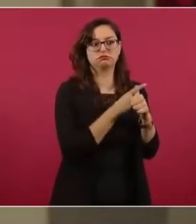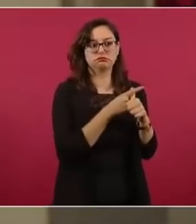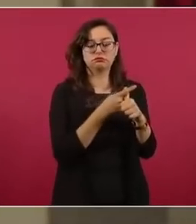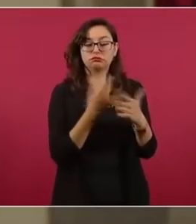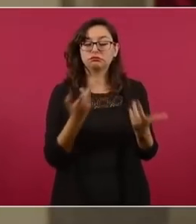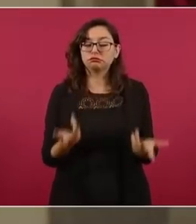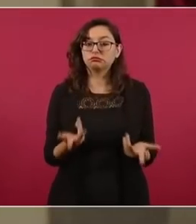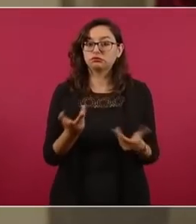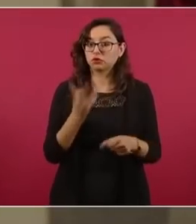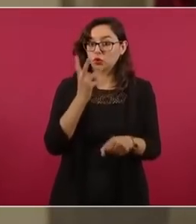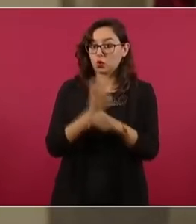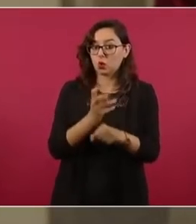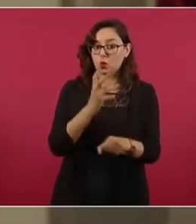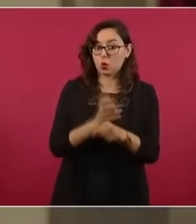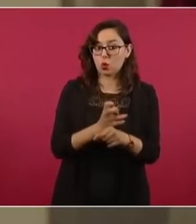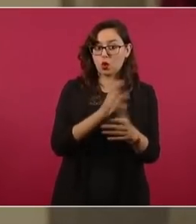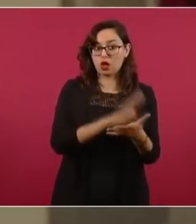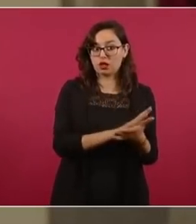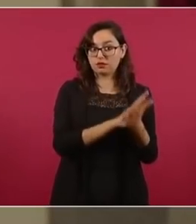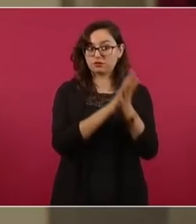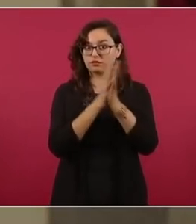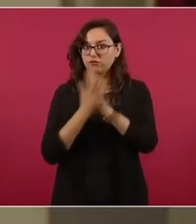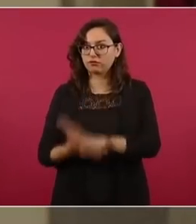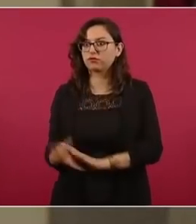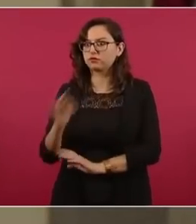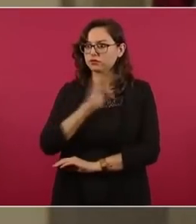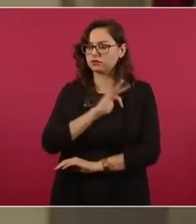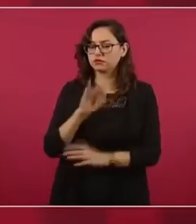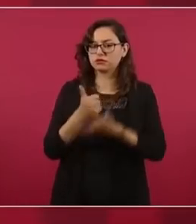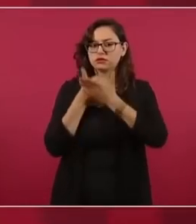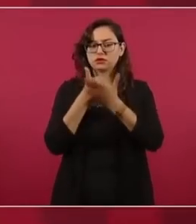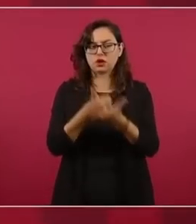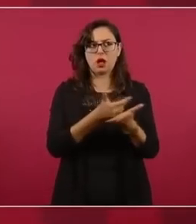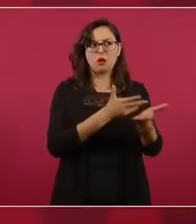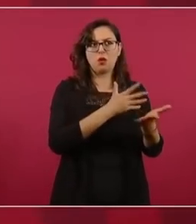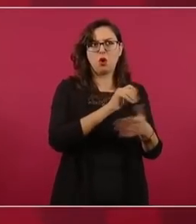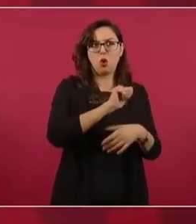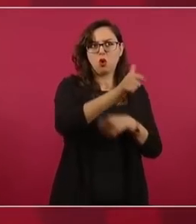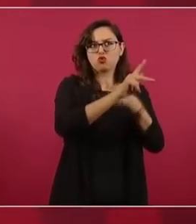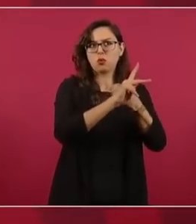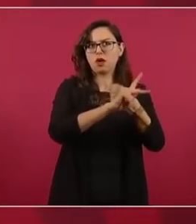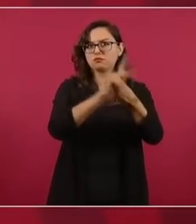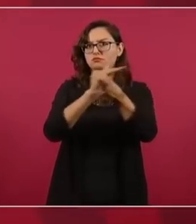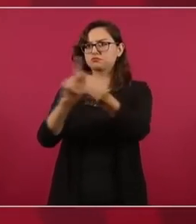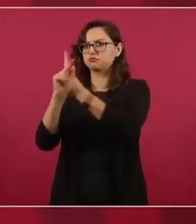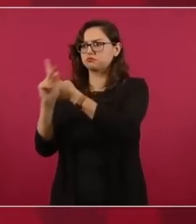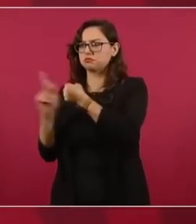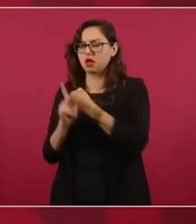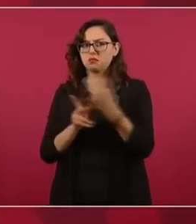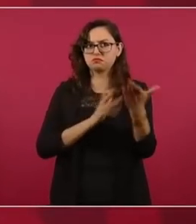activa en lo exterior, con apego a la Constitución mexicana. Sí, sin tanto protagonismo,